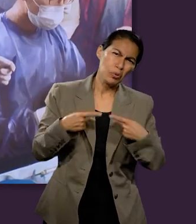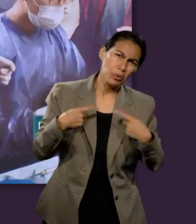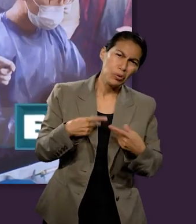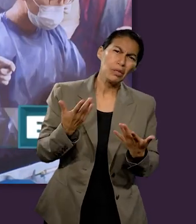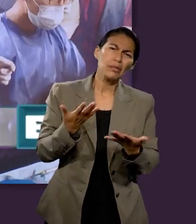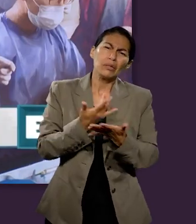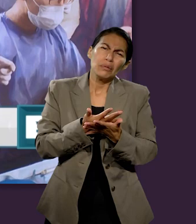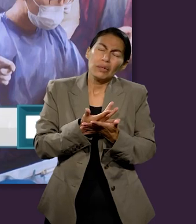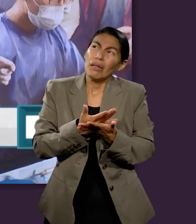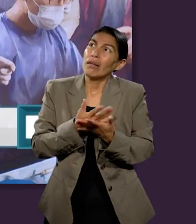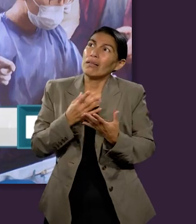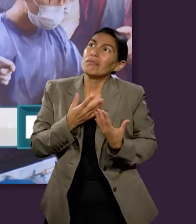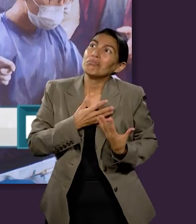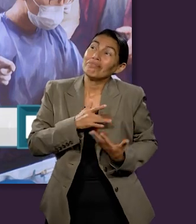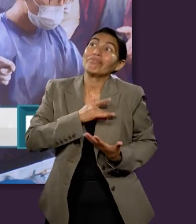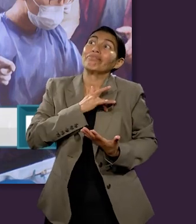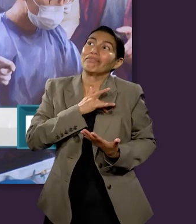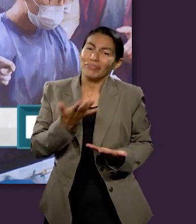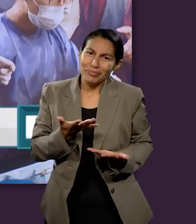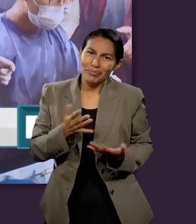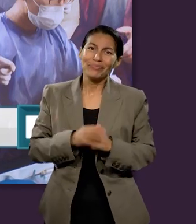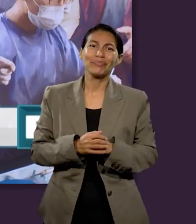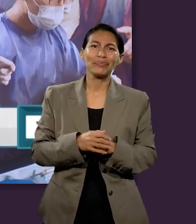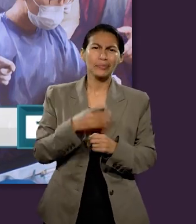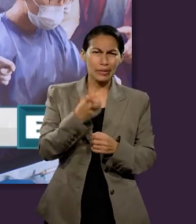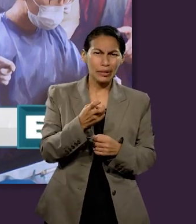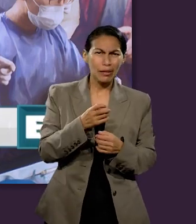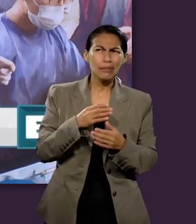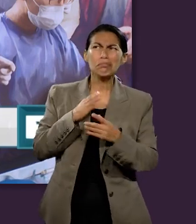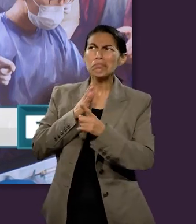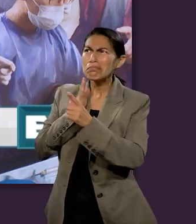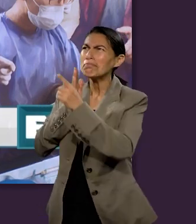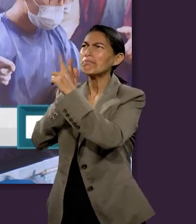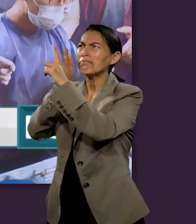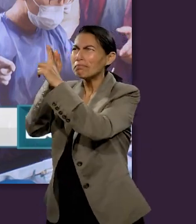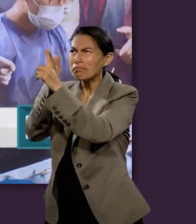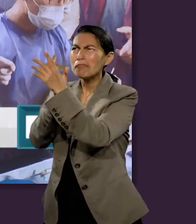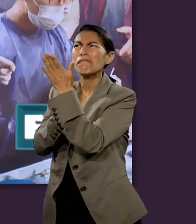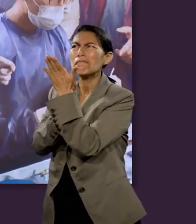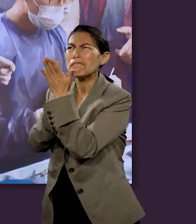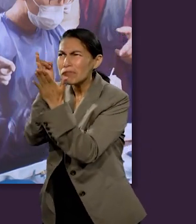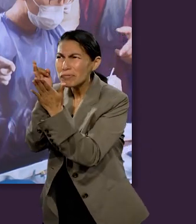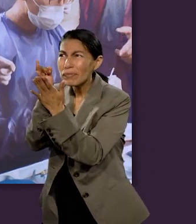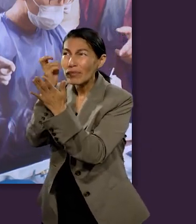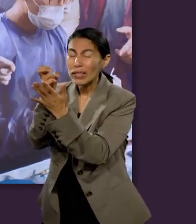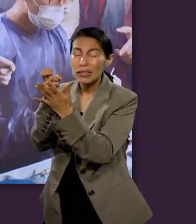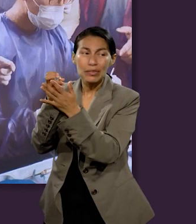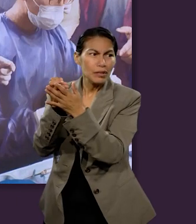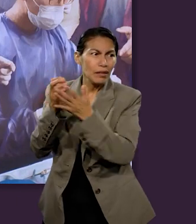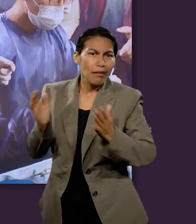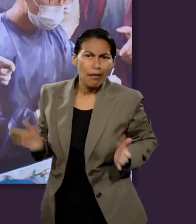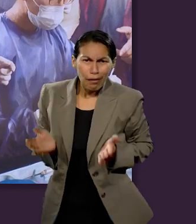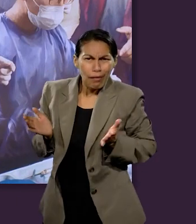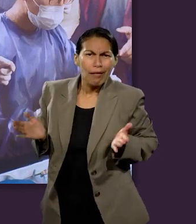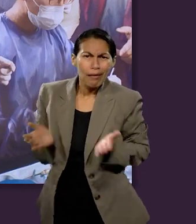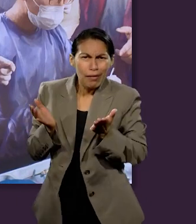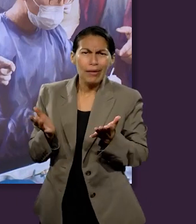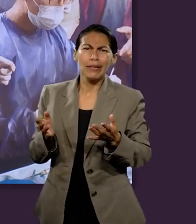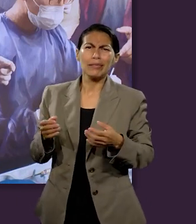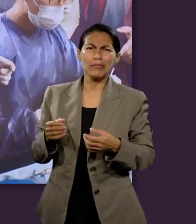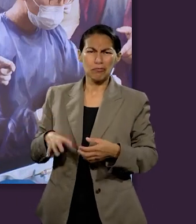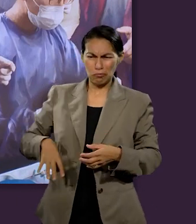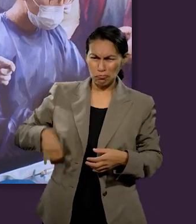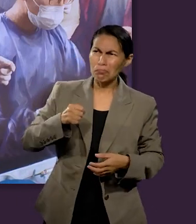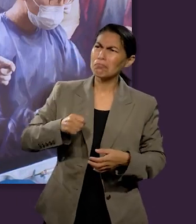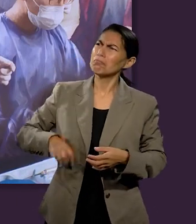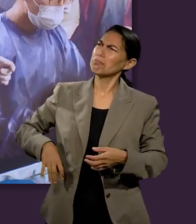el mantener la meta presente tiene que servir como impulso, como esa energía que nos motiva y me